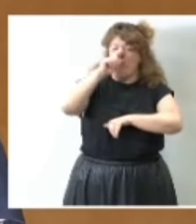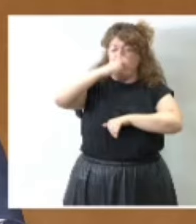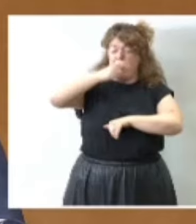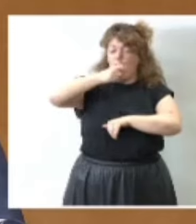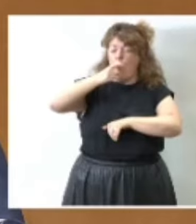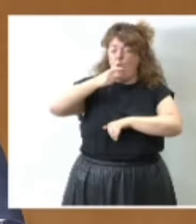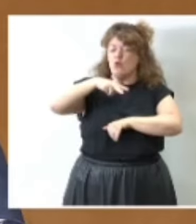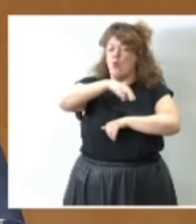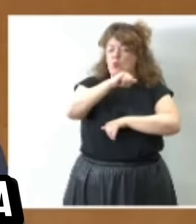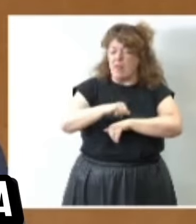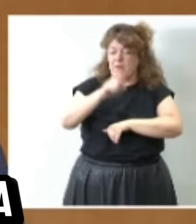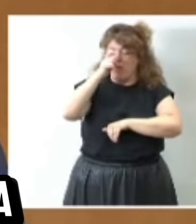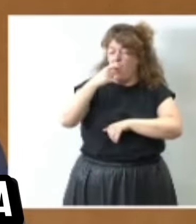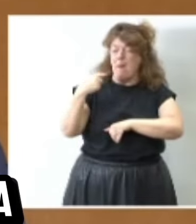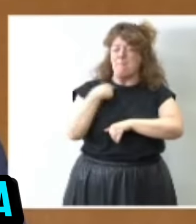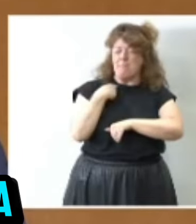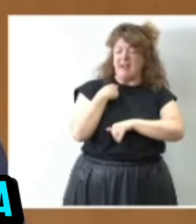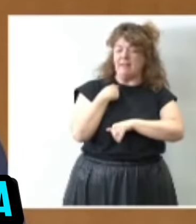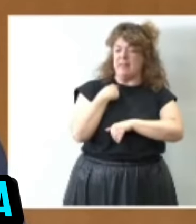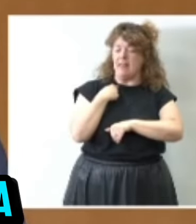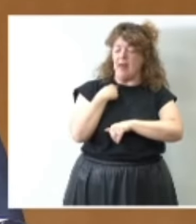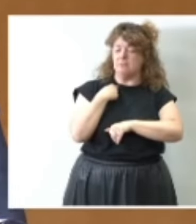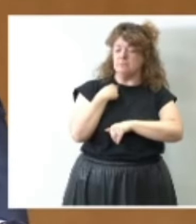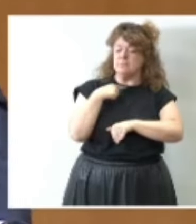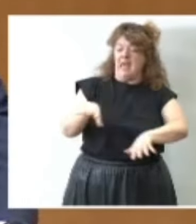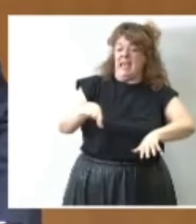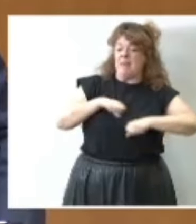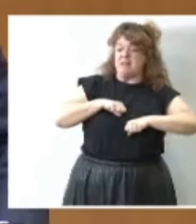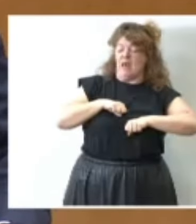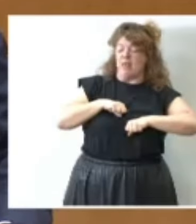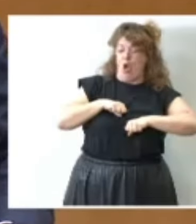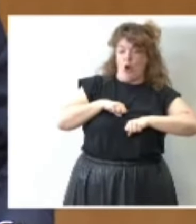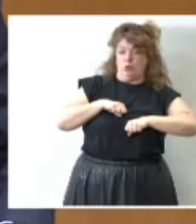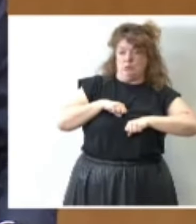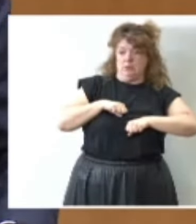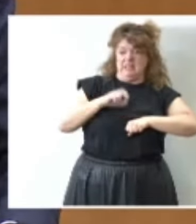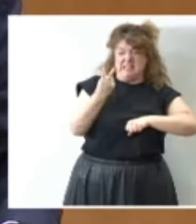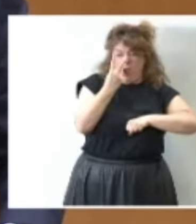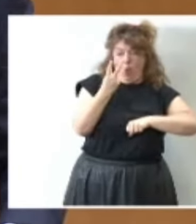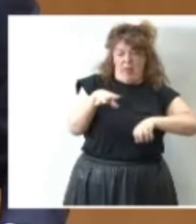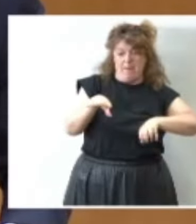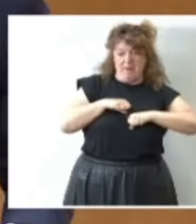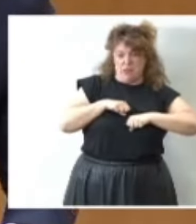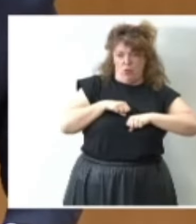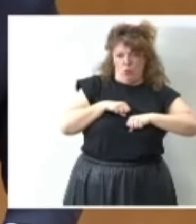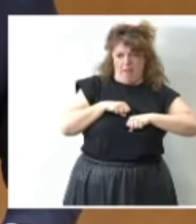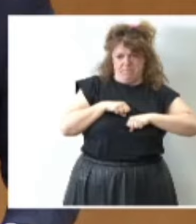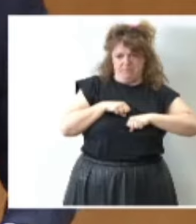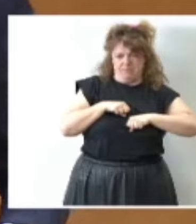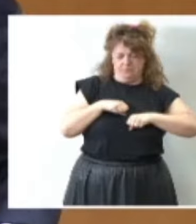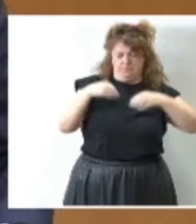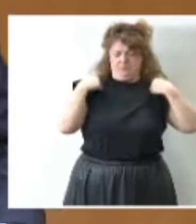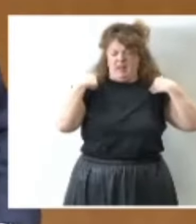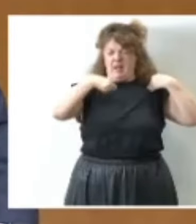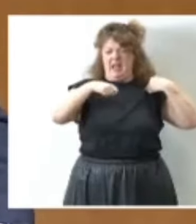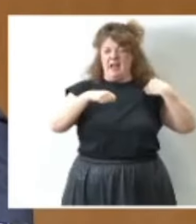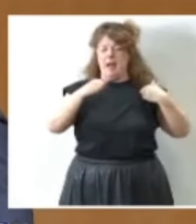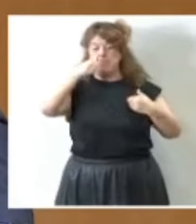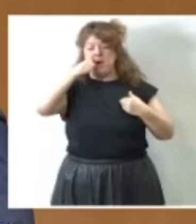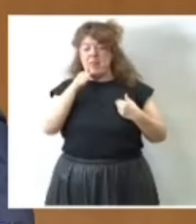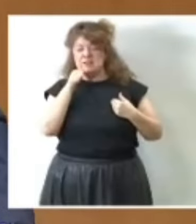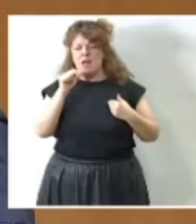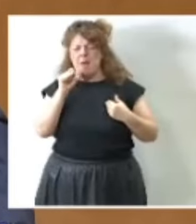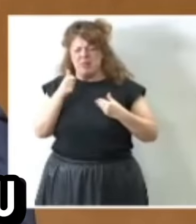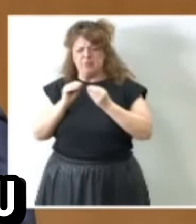perdía la segunda votación de investidura y sabía el tiempo del señor Pedro Sánchez para